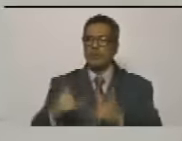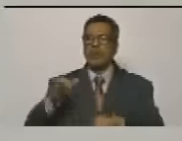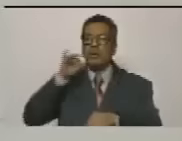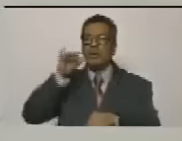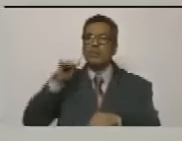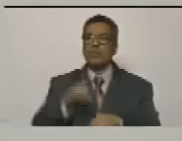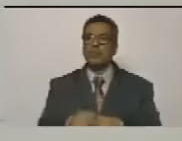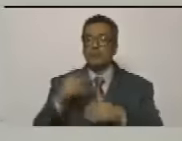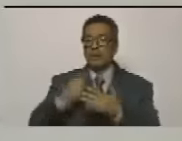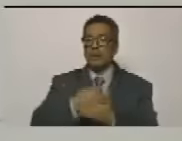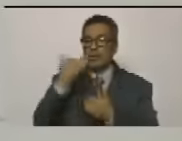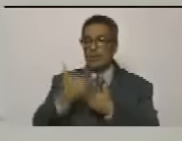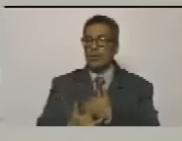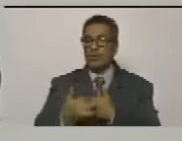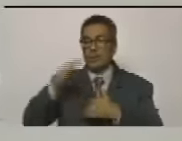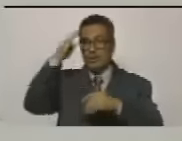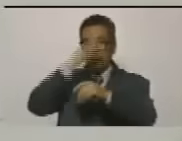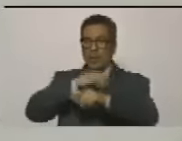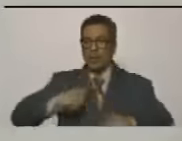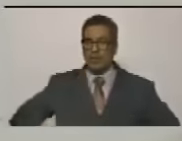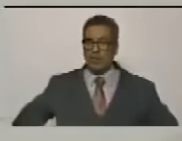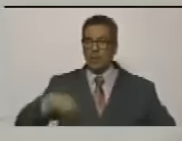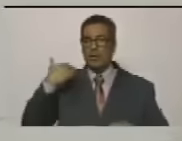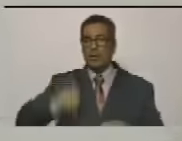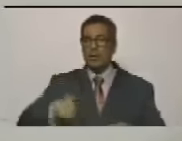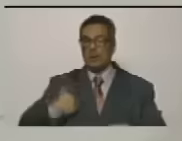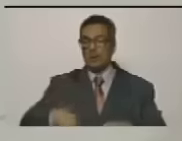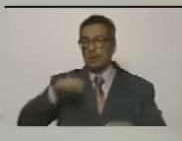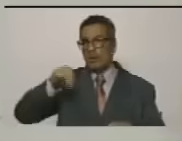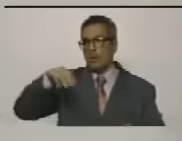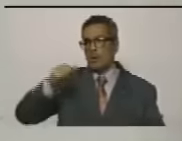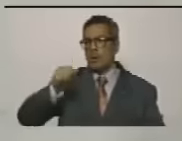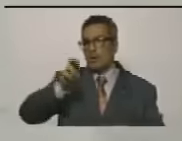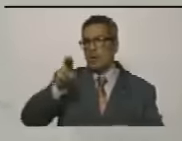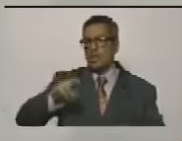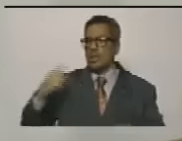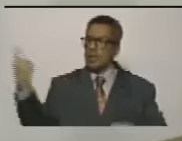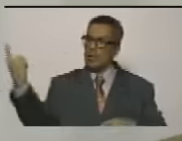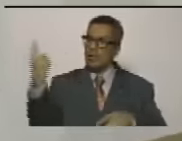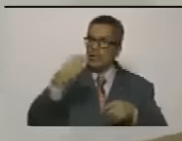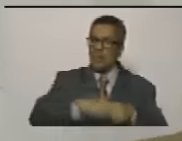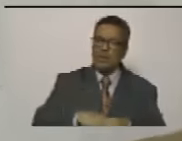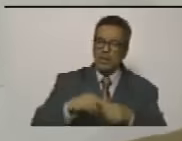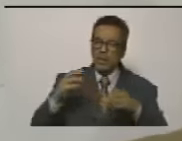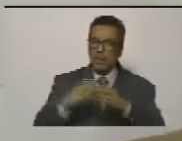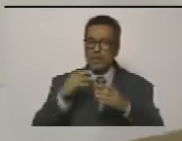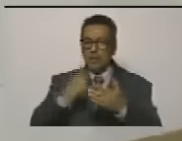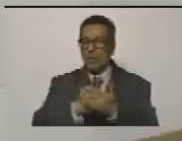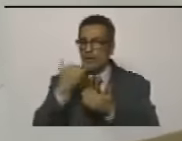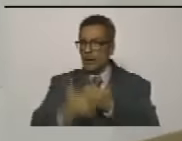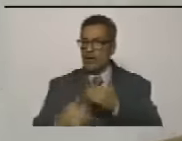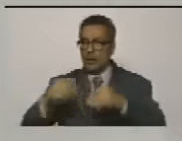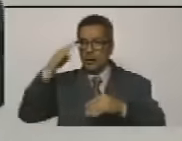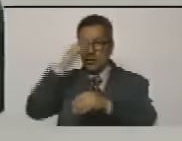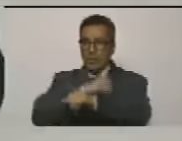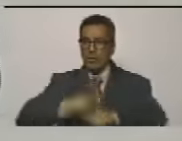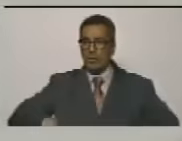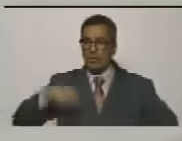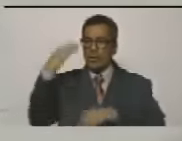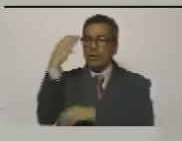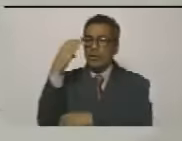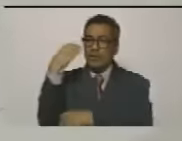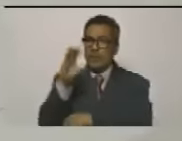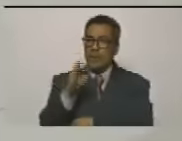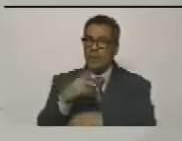los planes del ejército argentino en el gobierno de Mauricio Macri para invadir Venezuela los planes del ejército colombiano